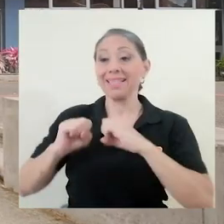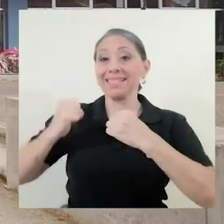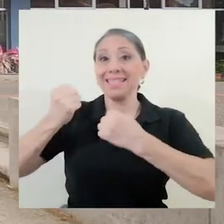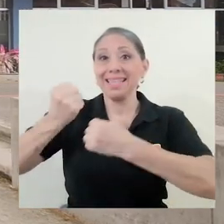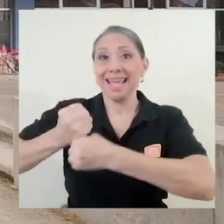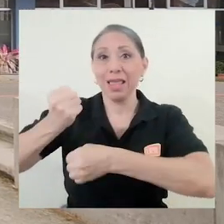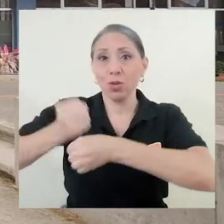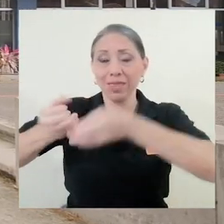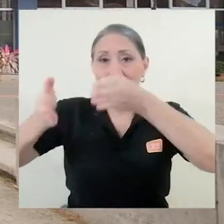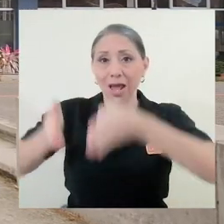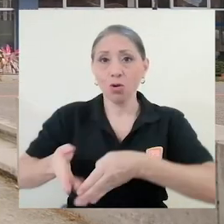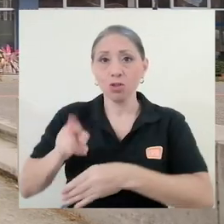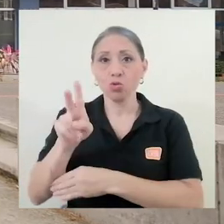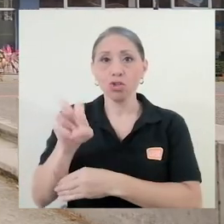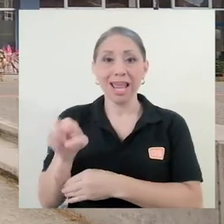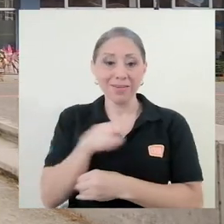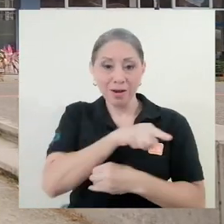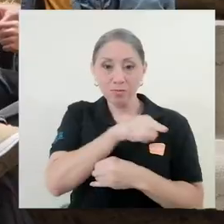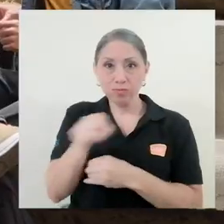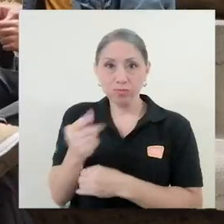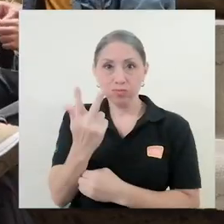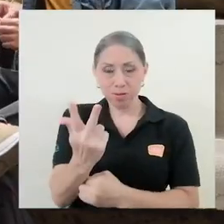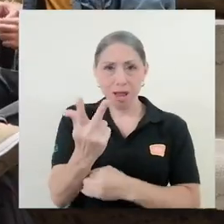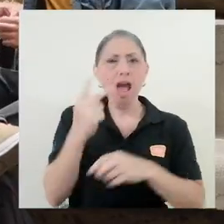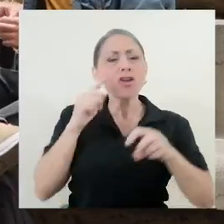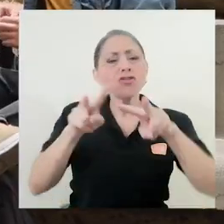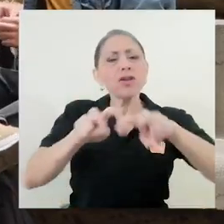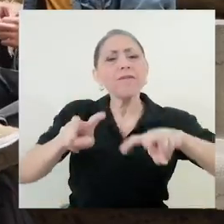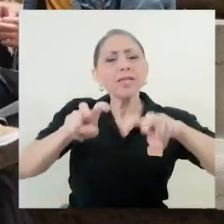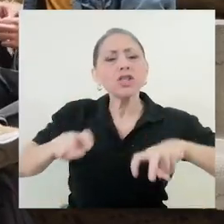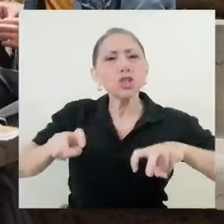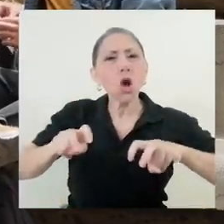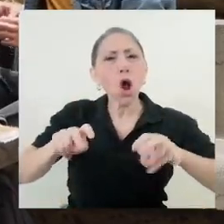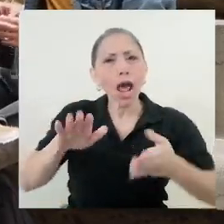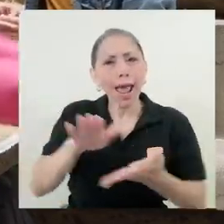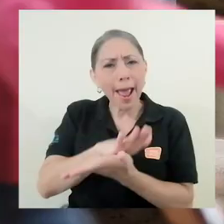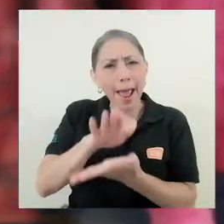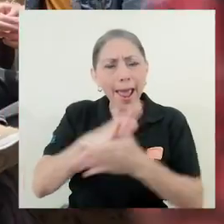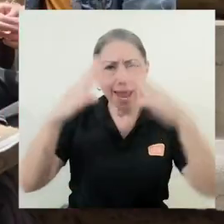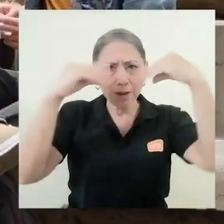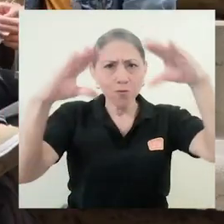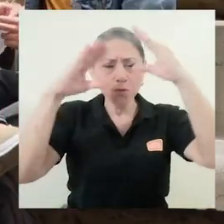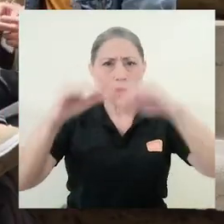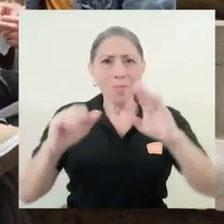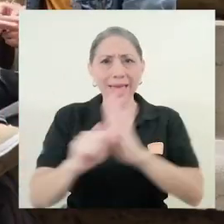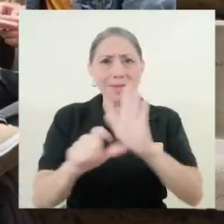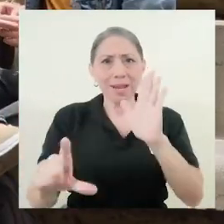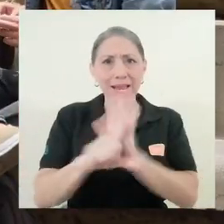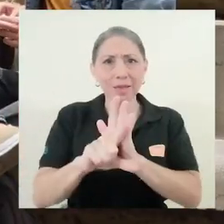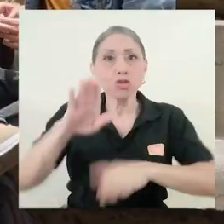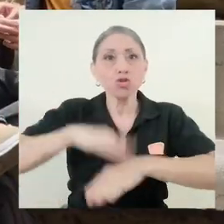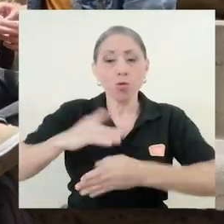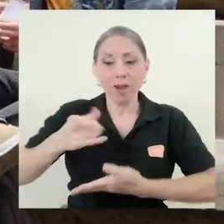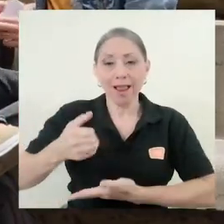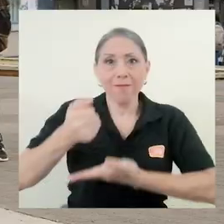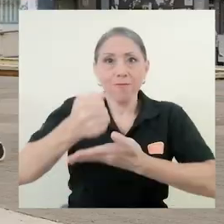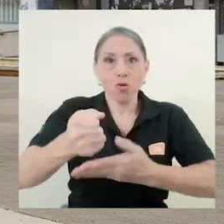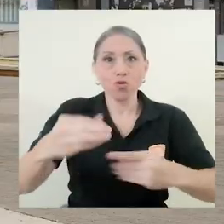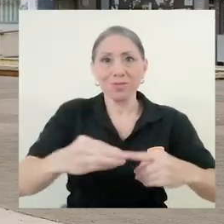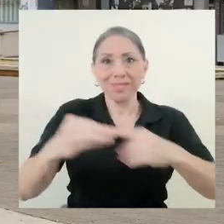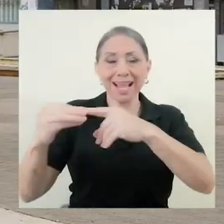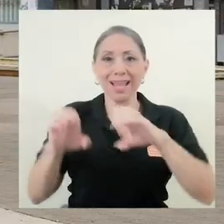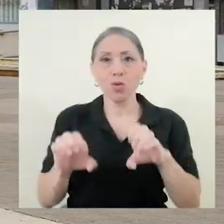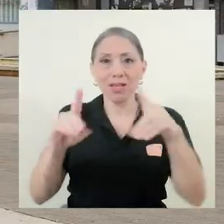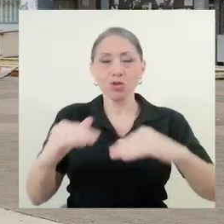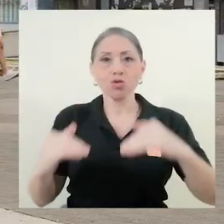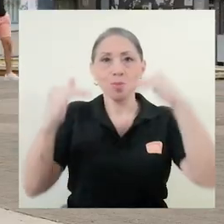del Sindicato de Trabajadores de la UCR, revisó el informe legislativo sobre el Fondo Especial para la Educación Superior y